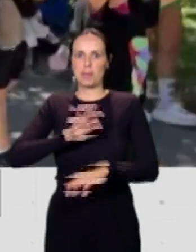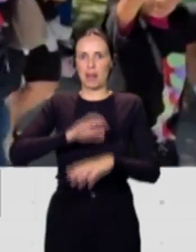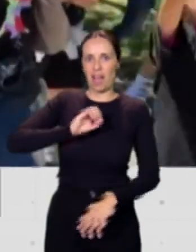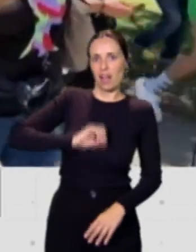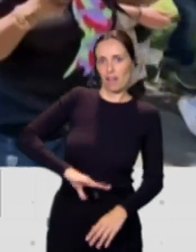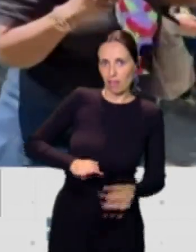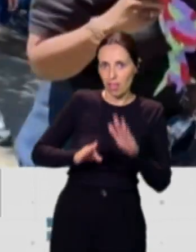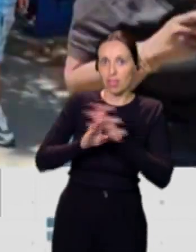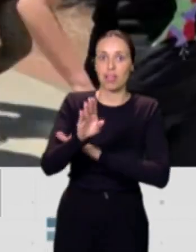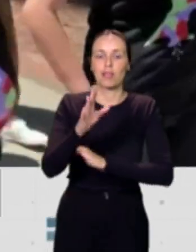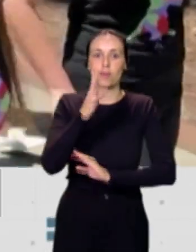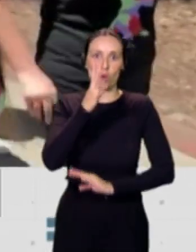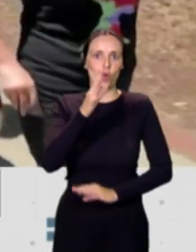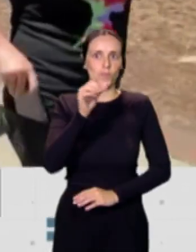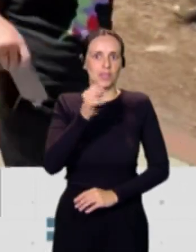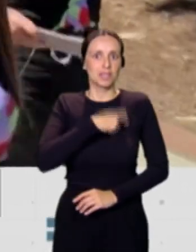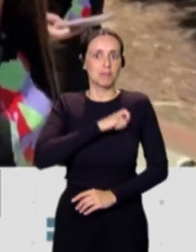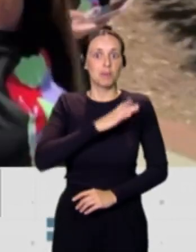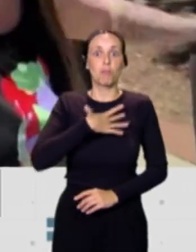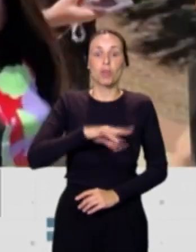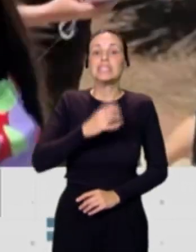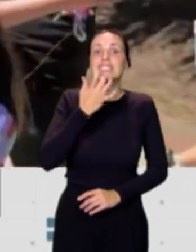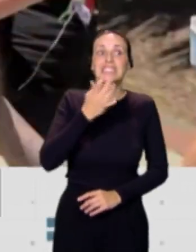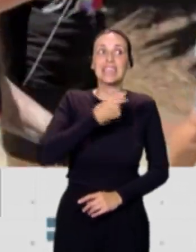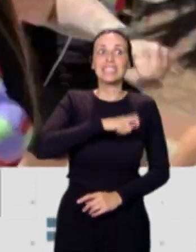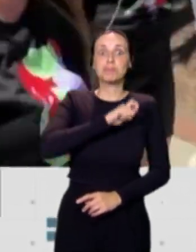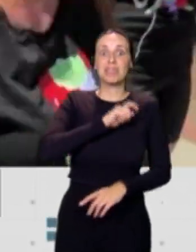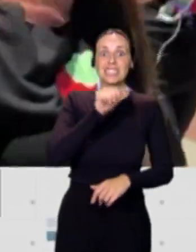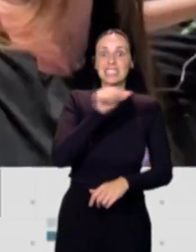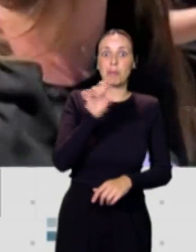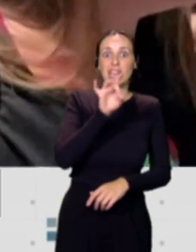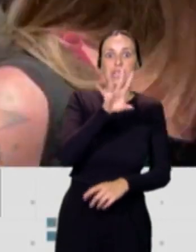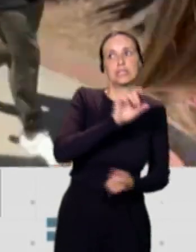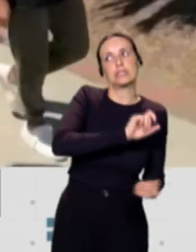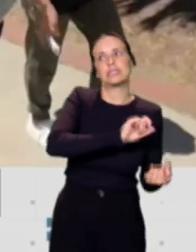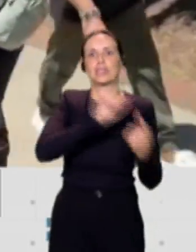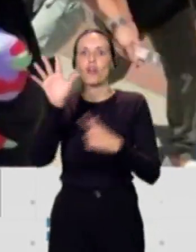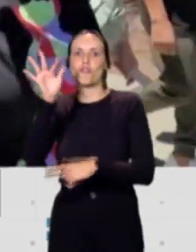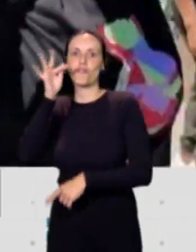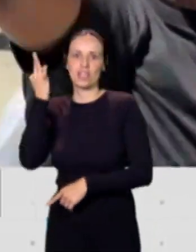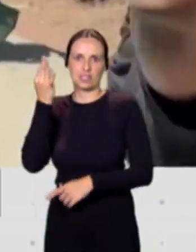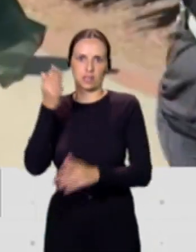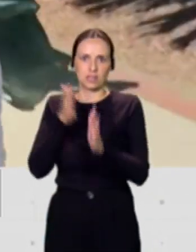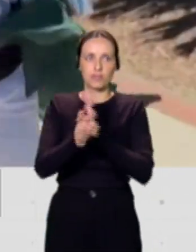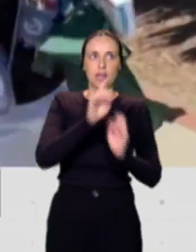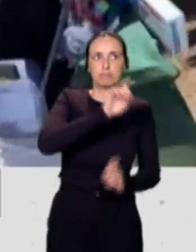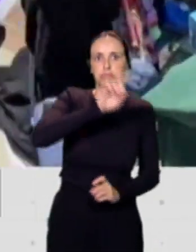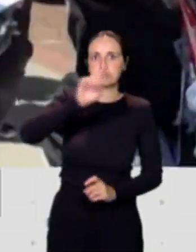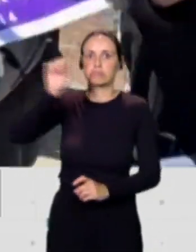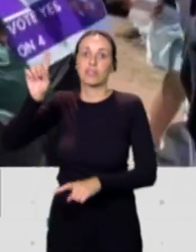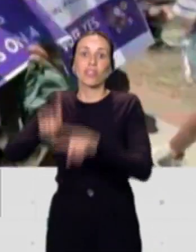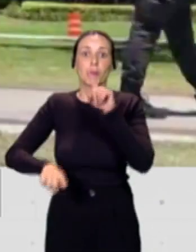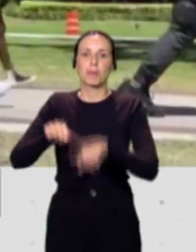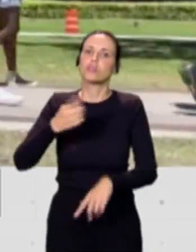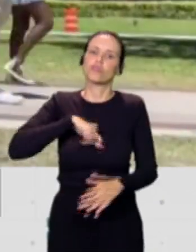aborto. En España, si está la semana 15, pueda ir a Francia y así sucesivamente. Estos son los cinco puntos fundamentales que